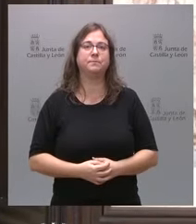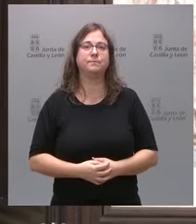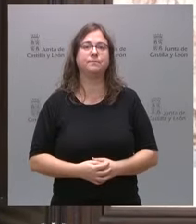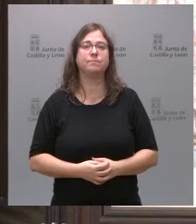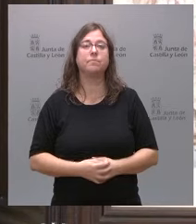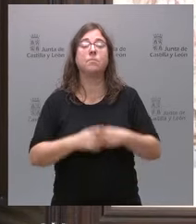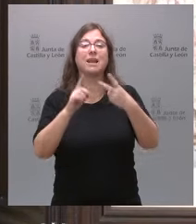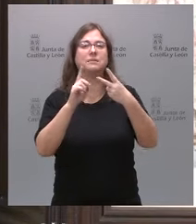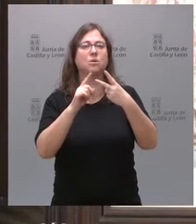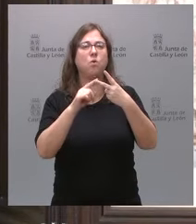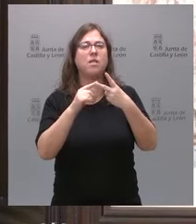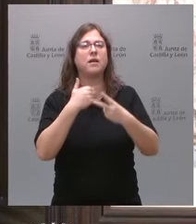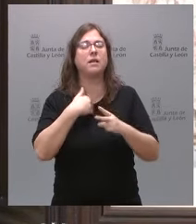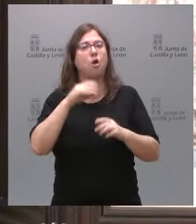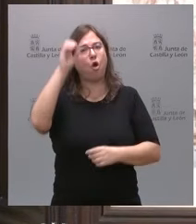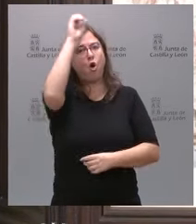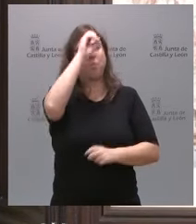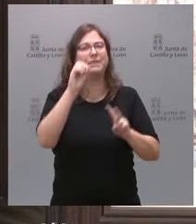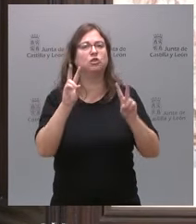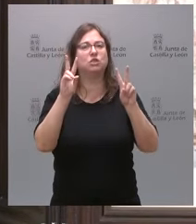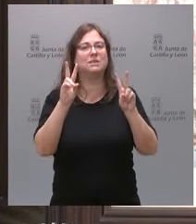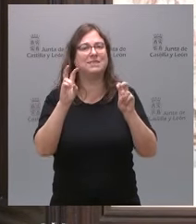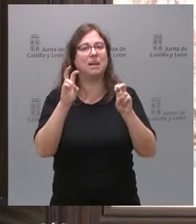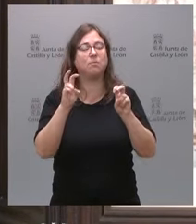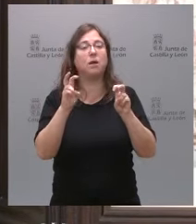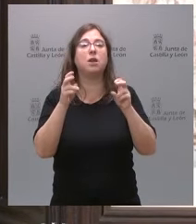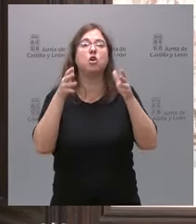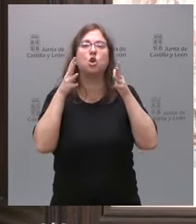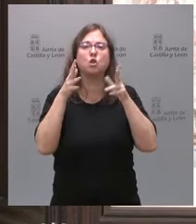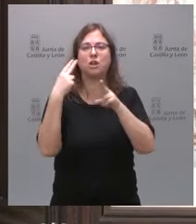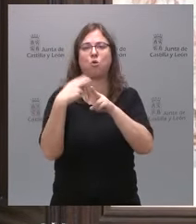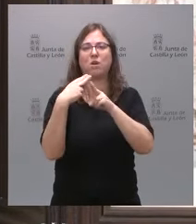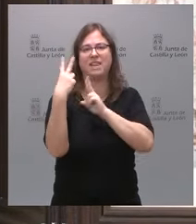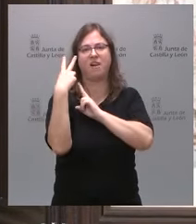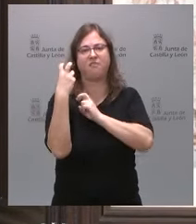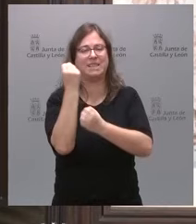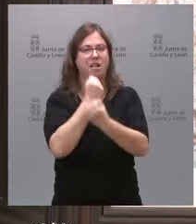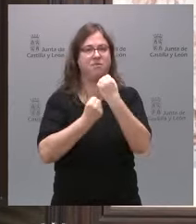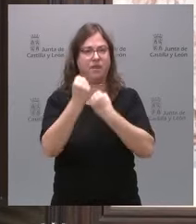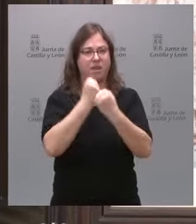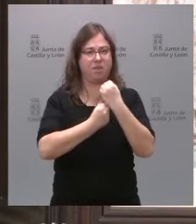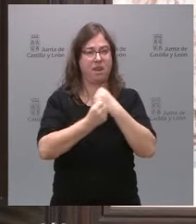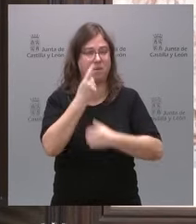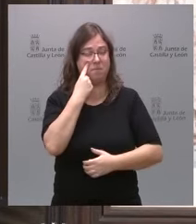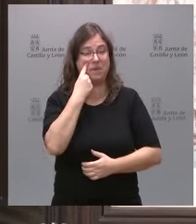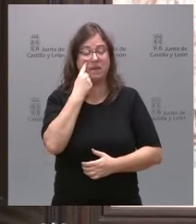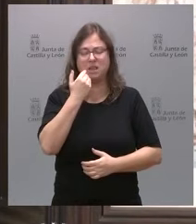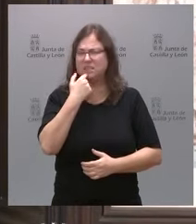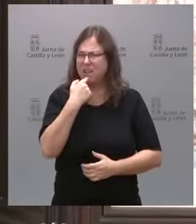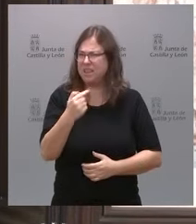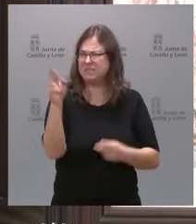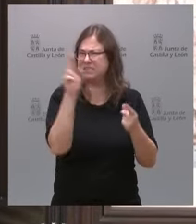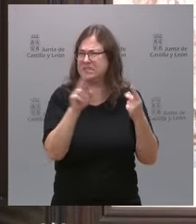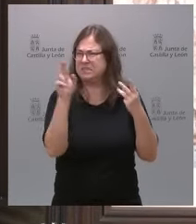Segunda cuestión, la postura sobre el Consejo de Política Fiscal y Financiera. Mire, hemos dicho hasta la saciedad.